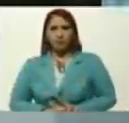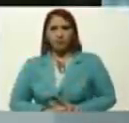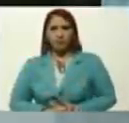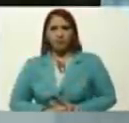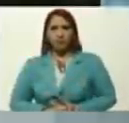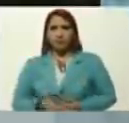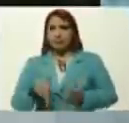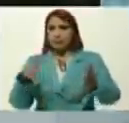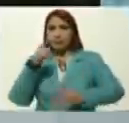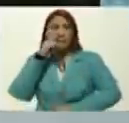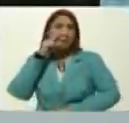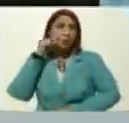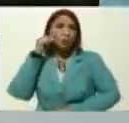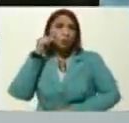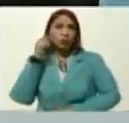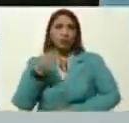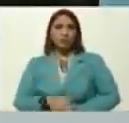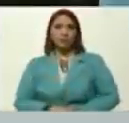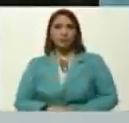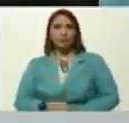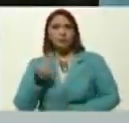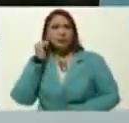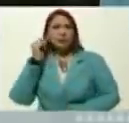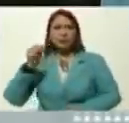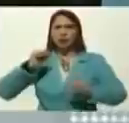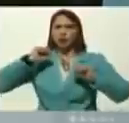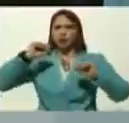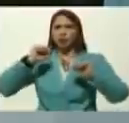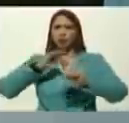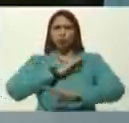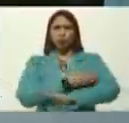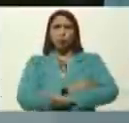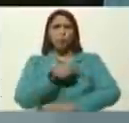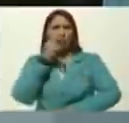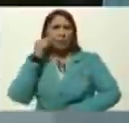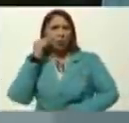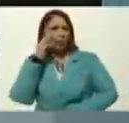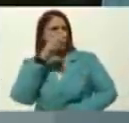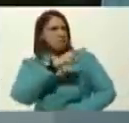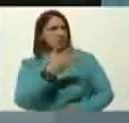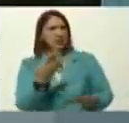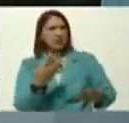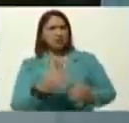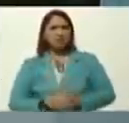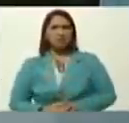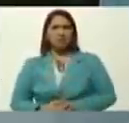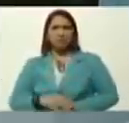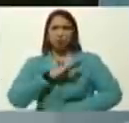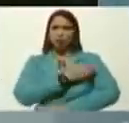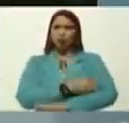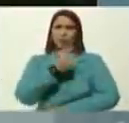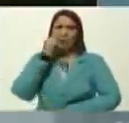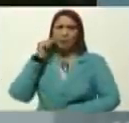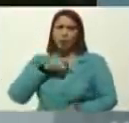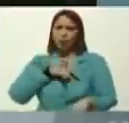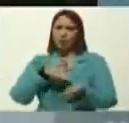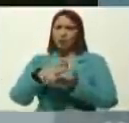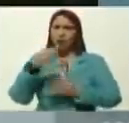Superbigote, me gritó por lleno al señor en México, Superbigote, yo dije, mira, lo de Superbigote, ha llegado a México,